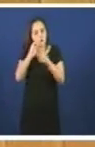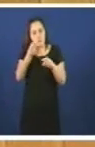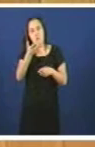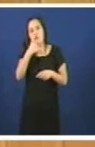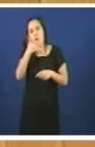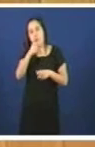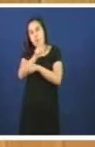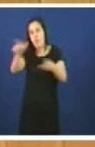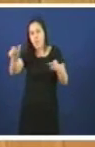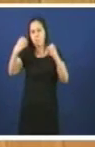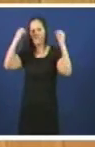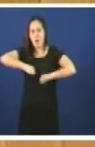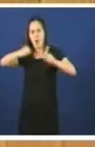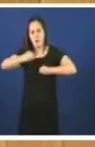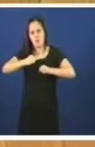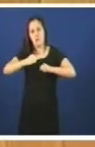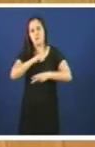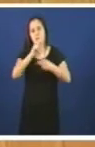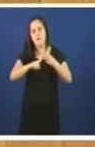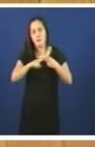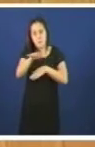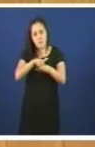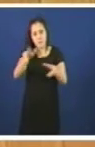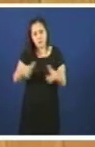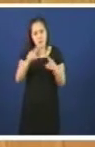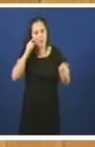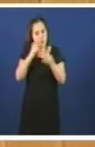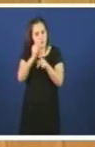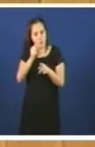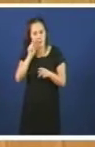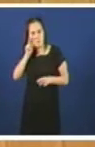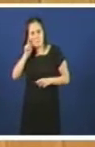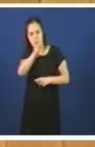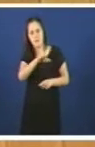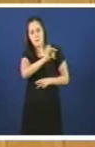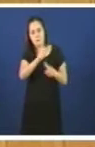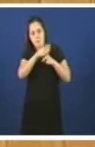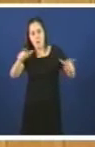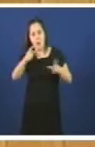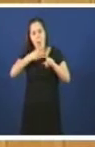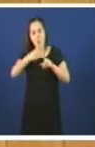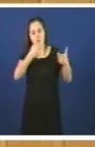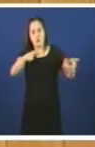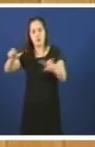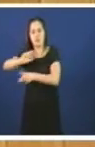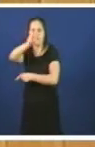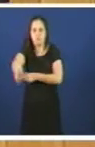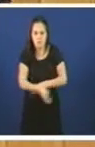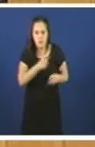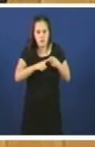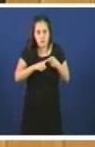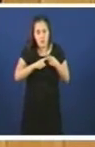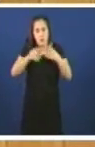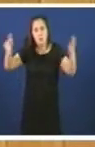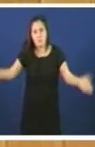adulta, a dinamización social da lingua galega para facela máis visible aumentar o seu uso nos distintos sectores, a potenciación do galego no